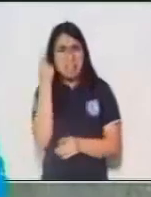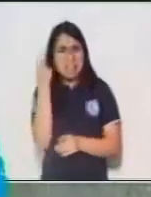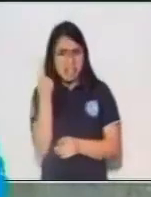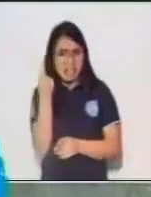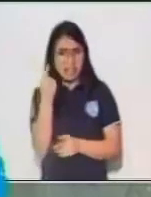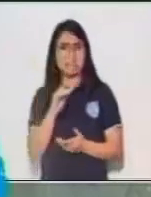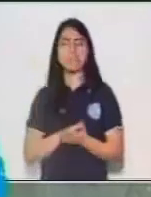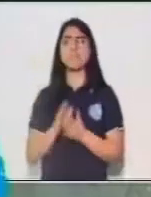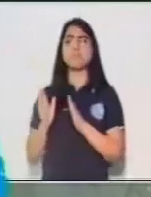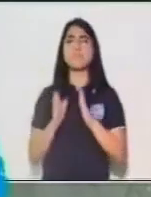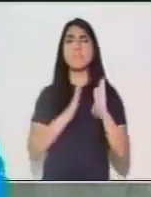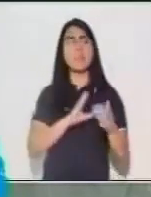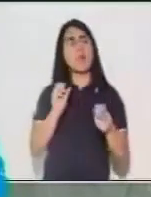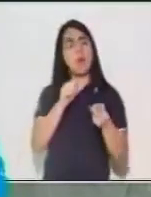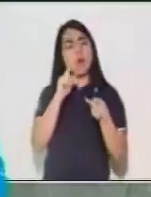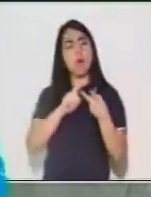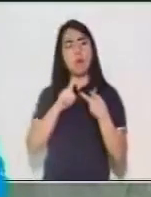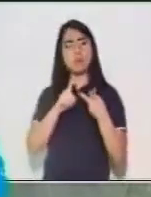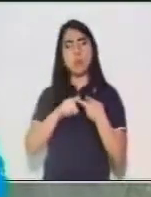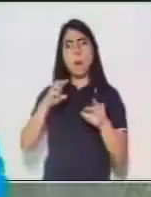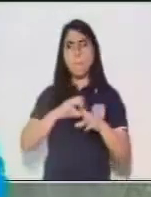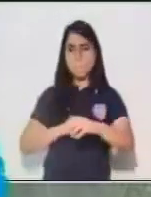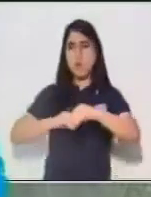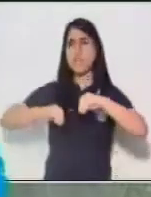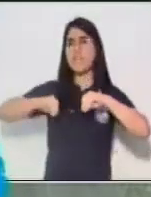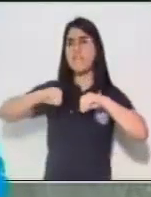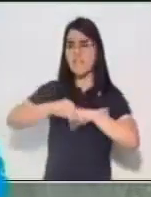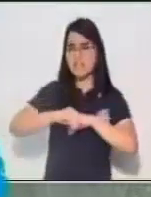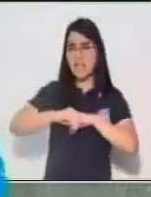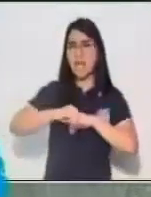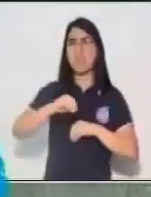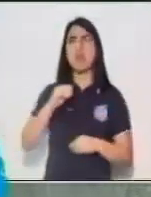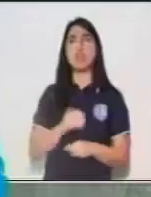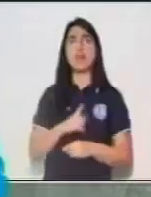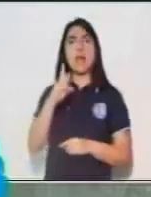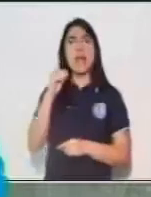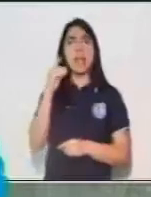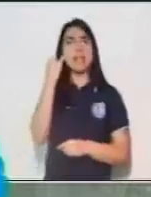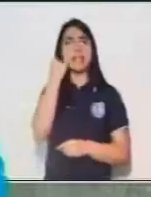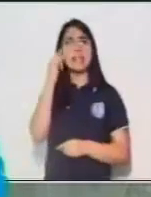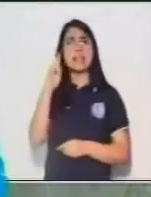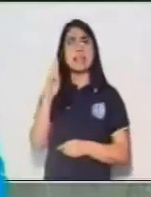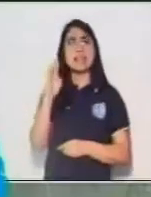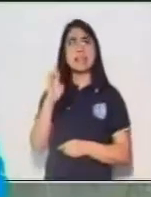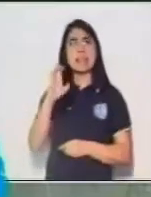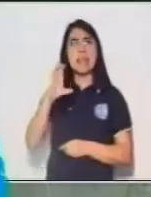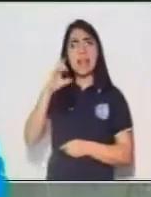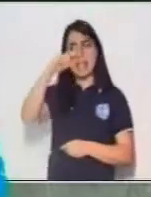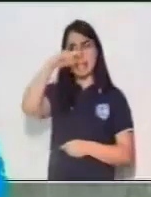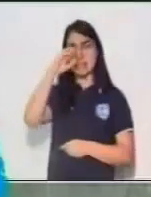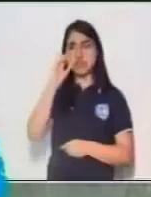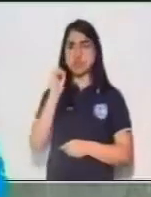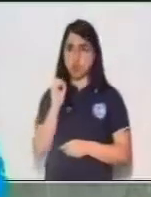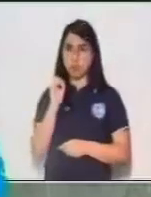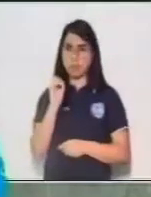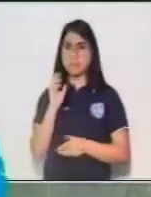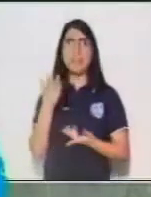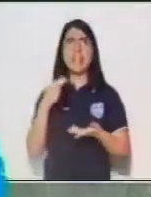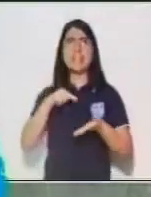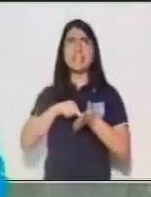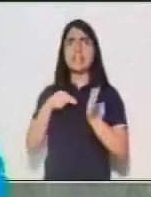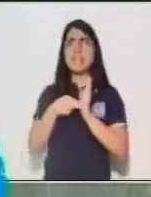es aquel que se une directamente al núcleo. No va a haber una palabra de enlace o